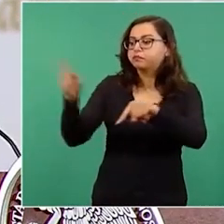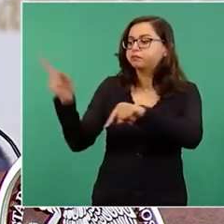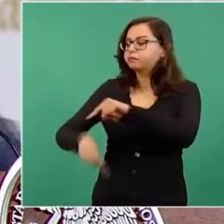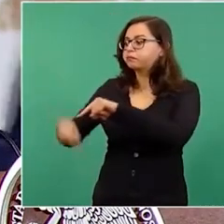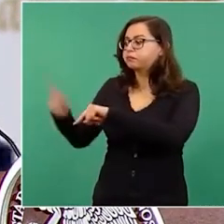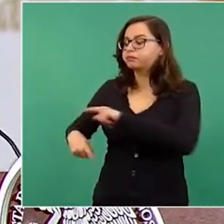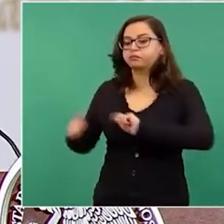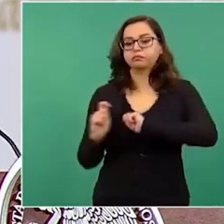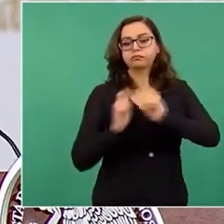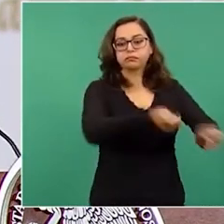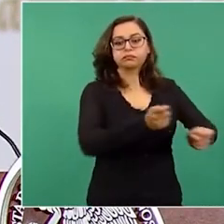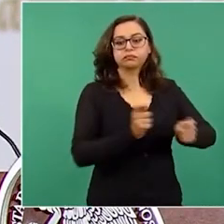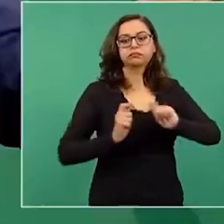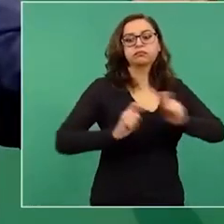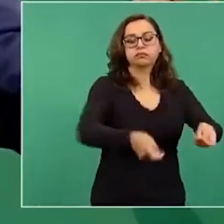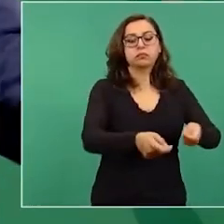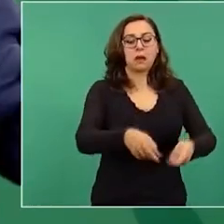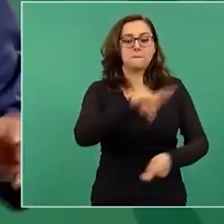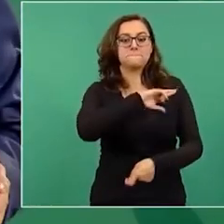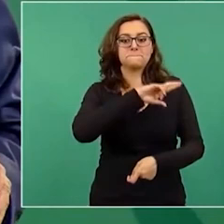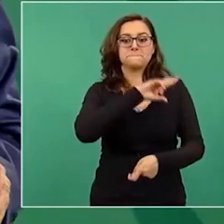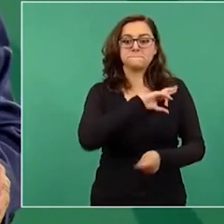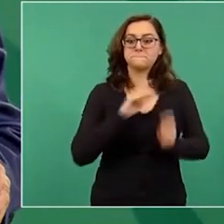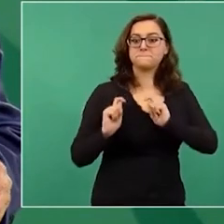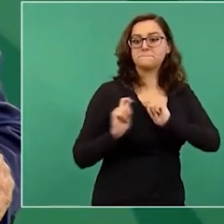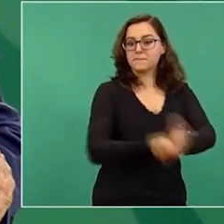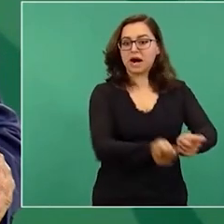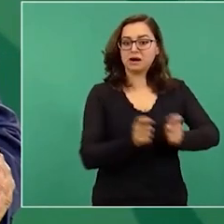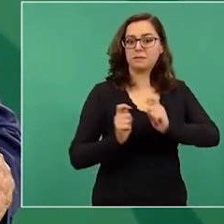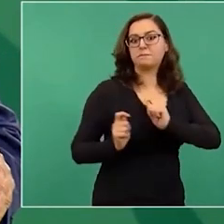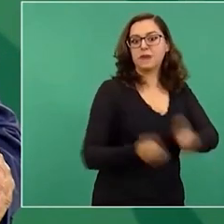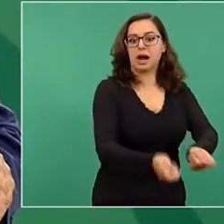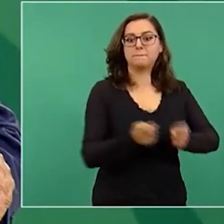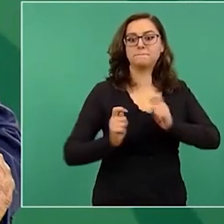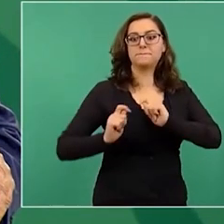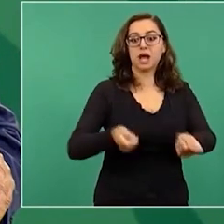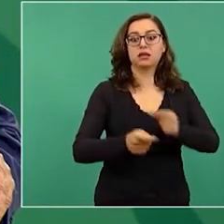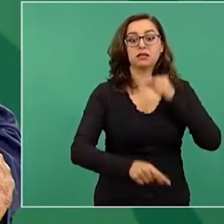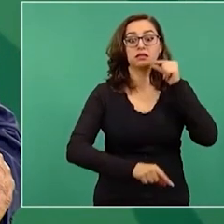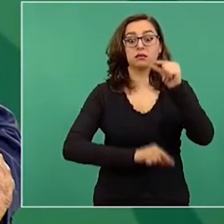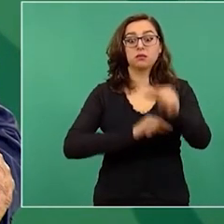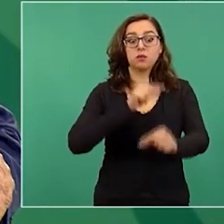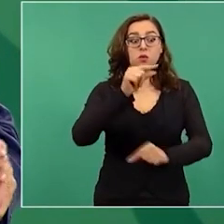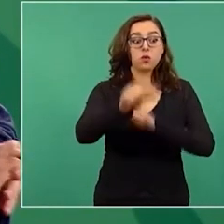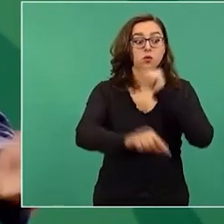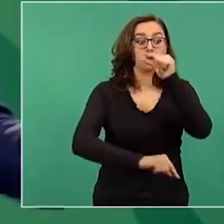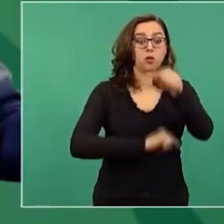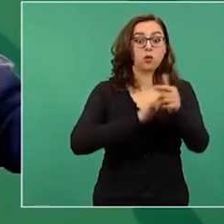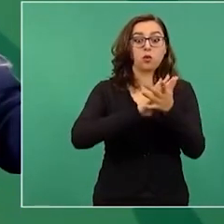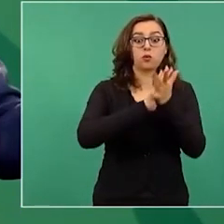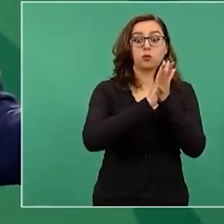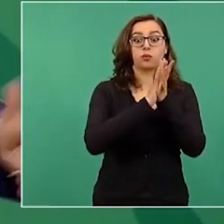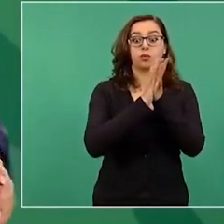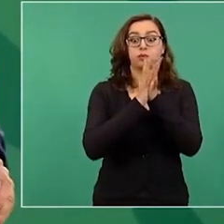pues nos convertimos en